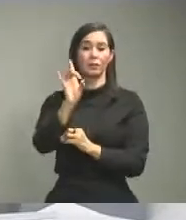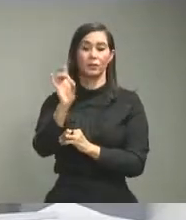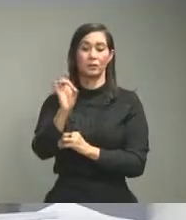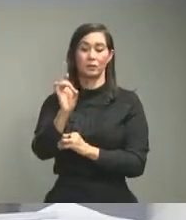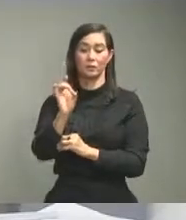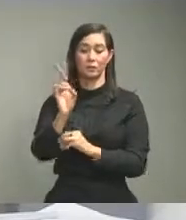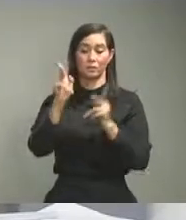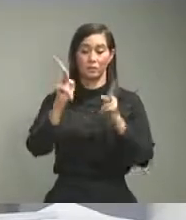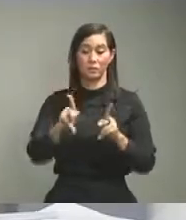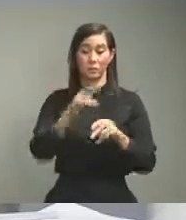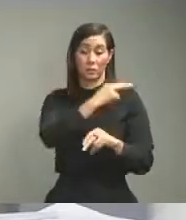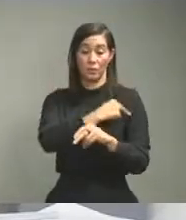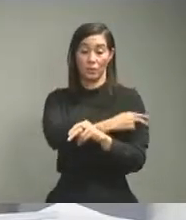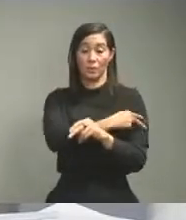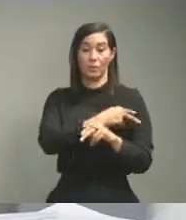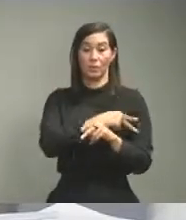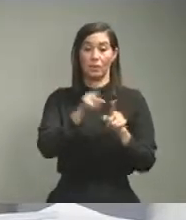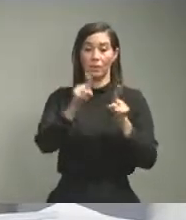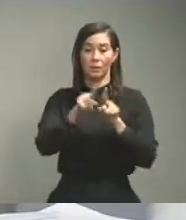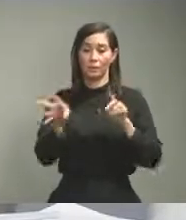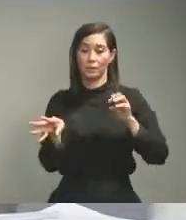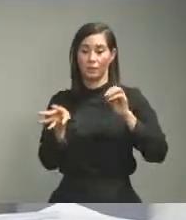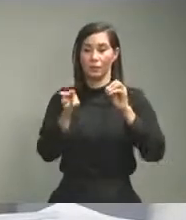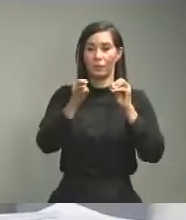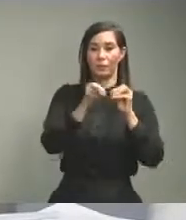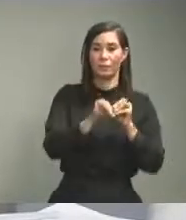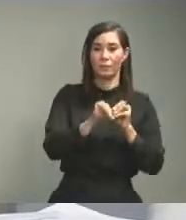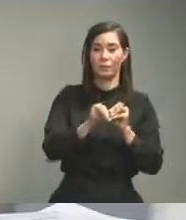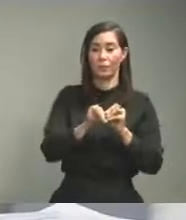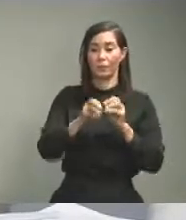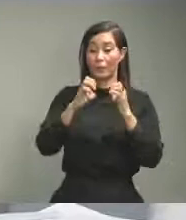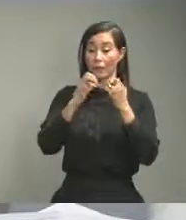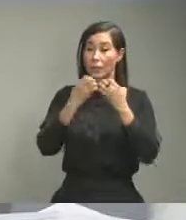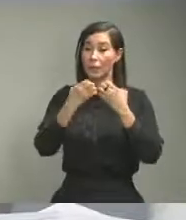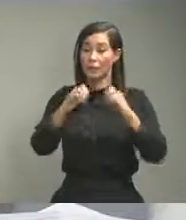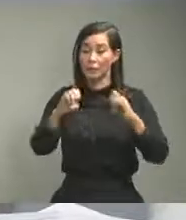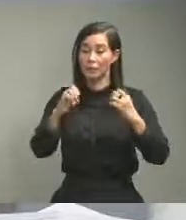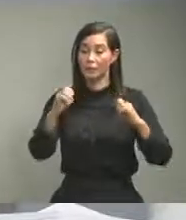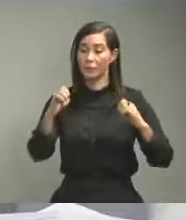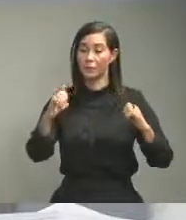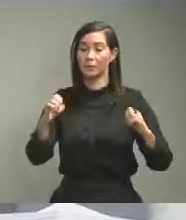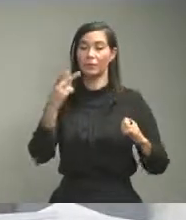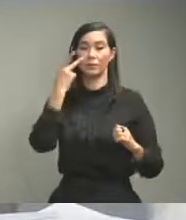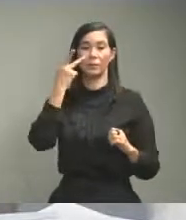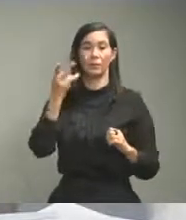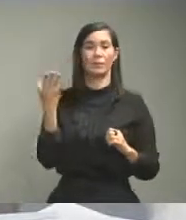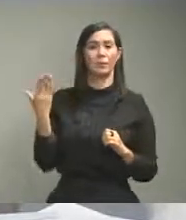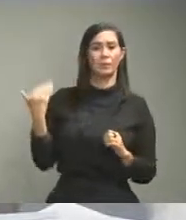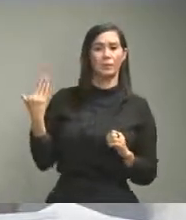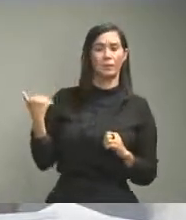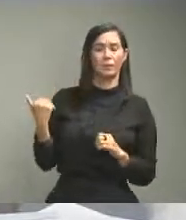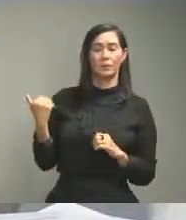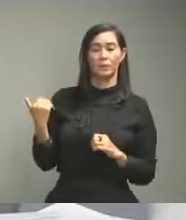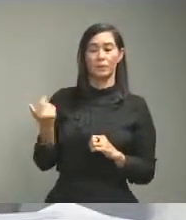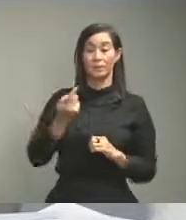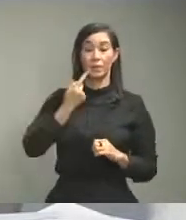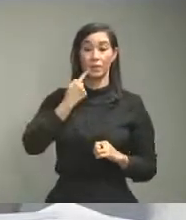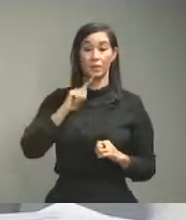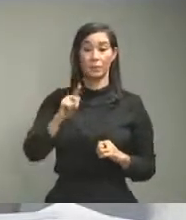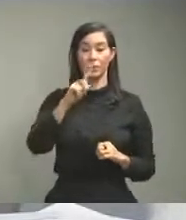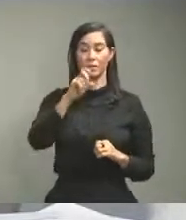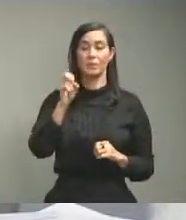hospitalizaciones hemos agregado la columna de UCI que ya la veíamos anteriormente y reportado